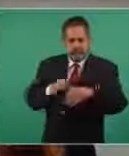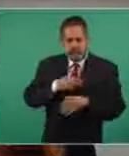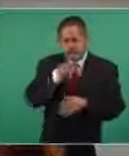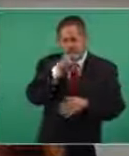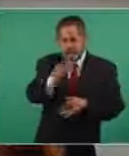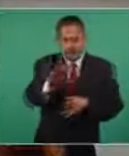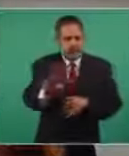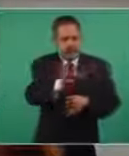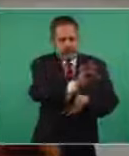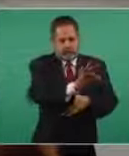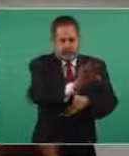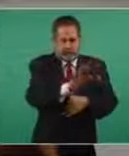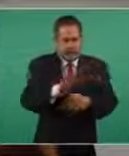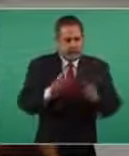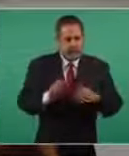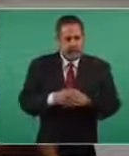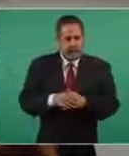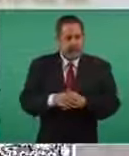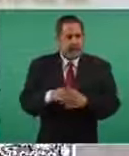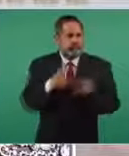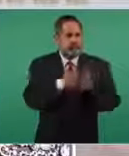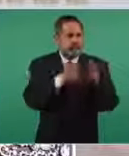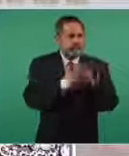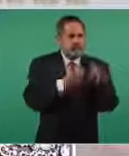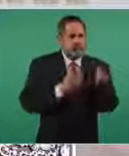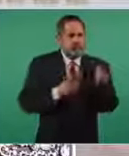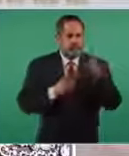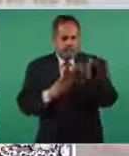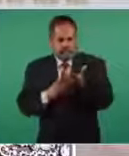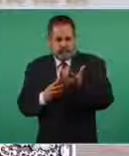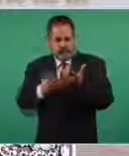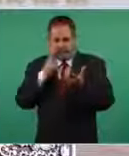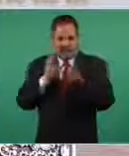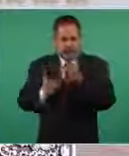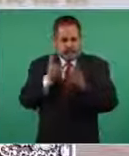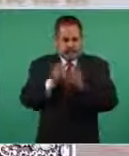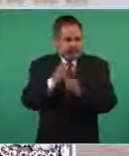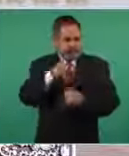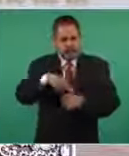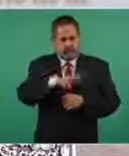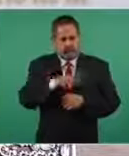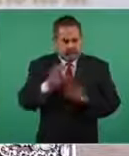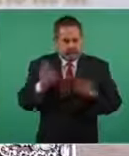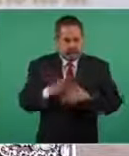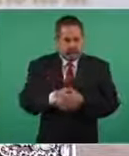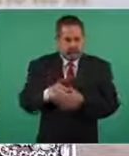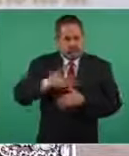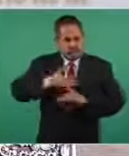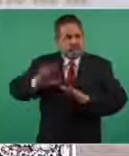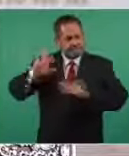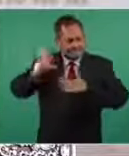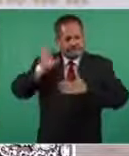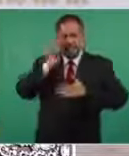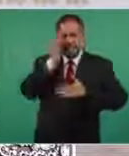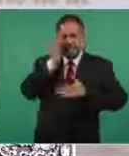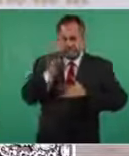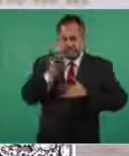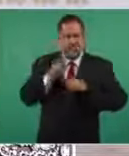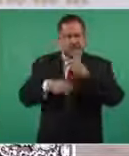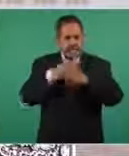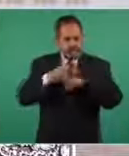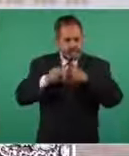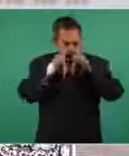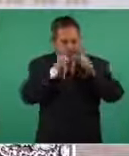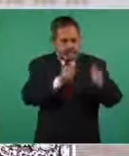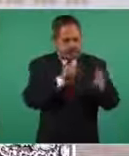dices que vaya a una comisión porque ya es mi palabra, la que está de por medio, que los van a